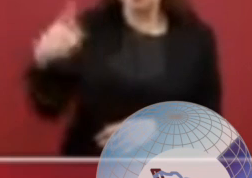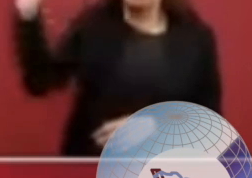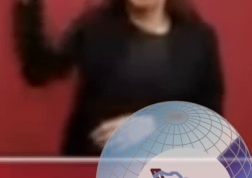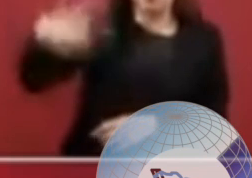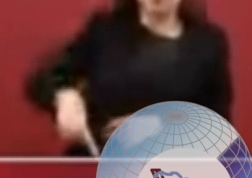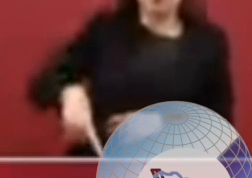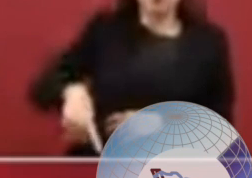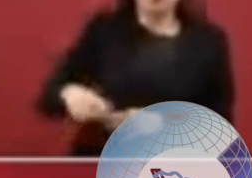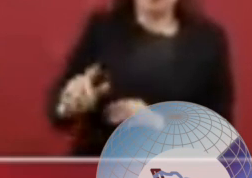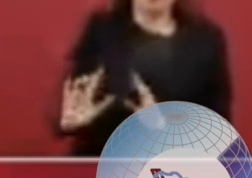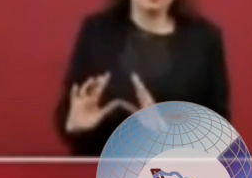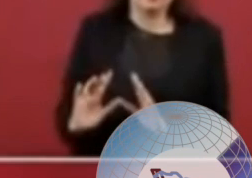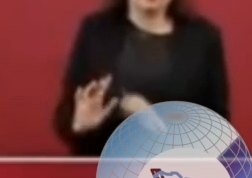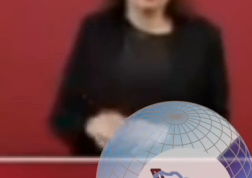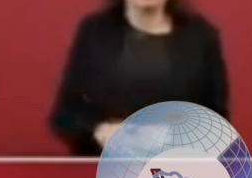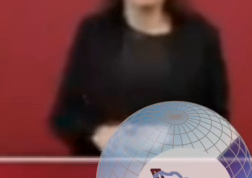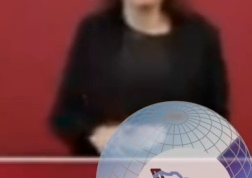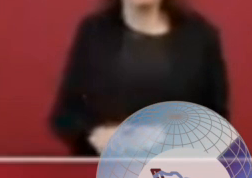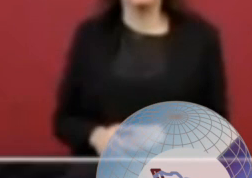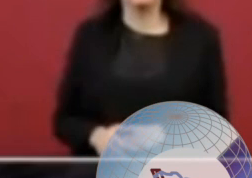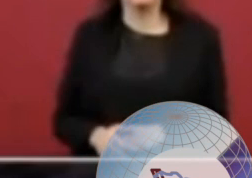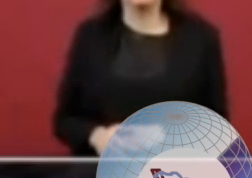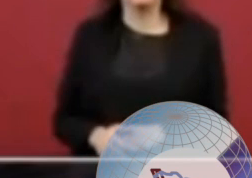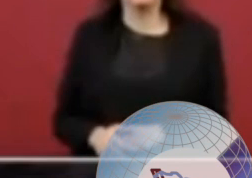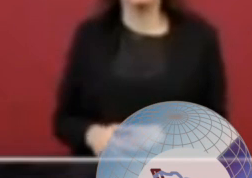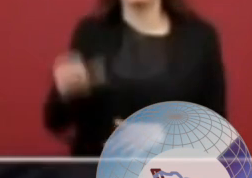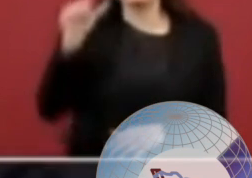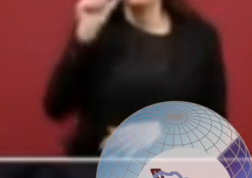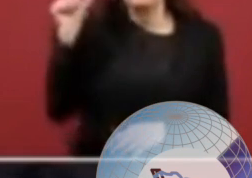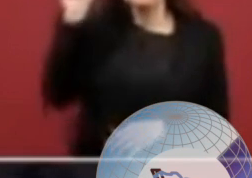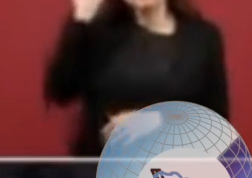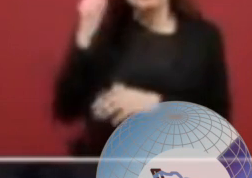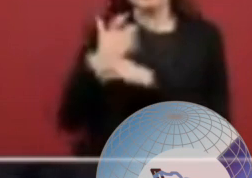manda y, como decía ayer,